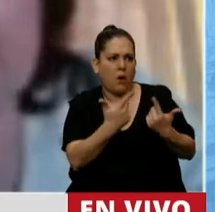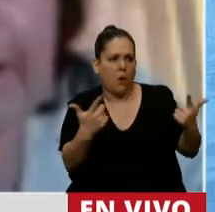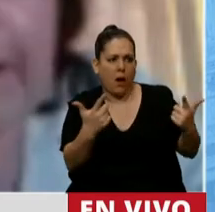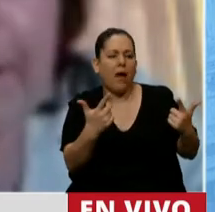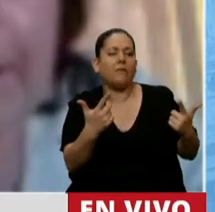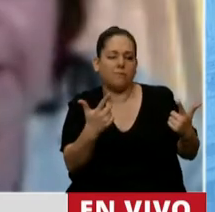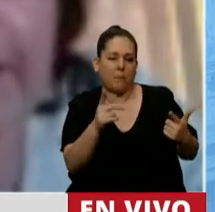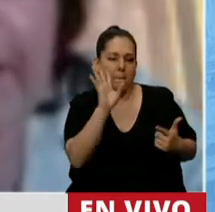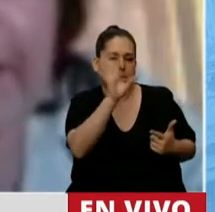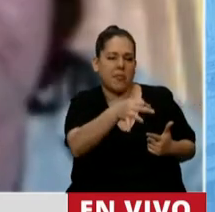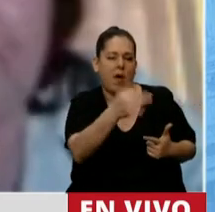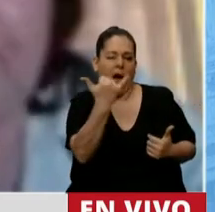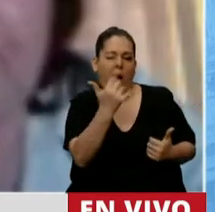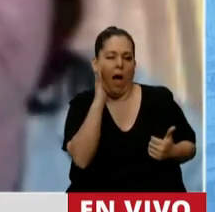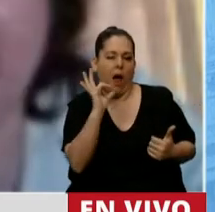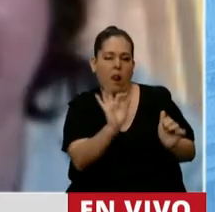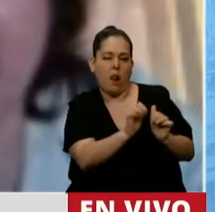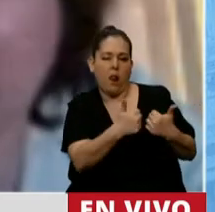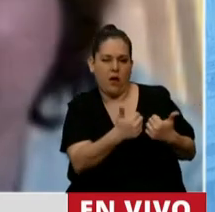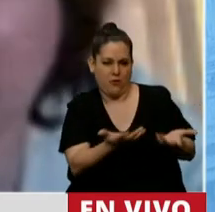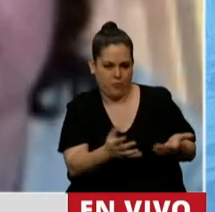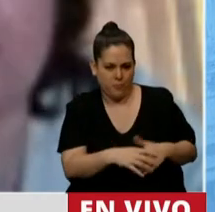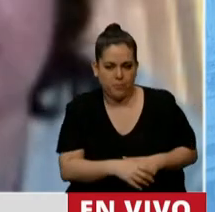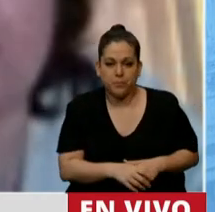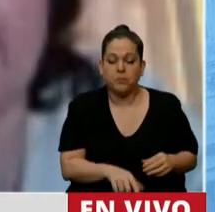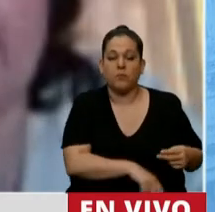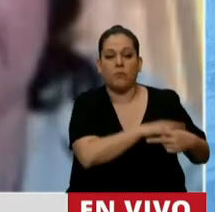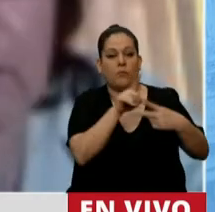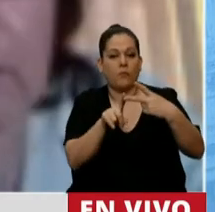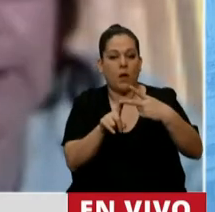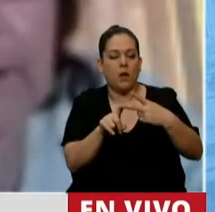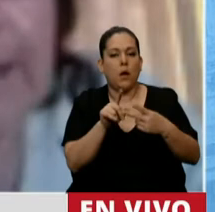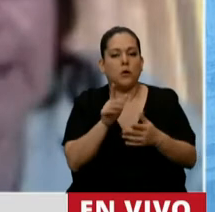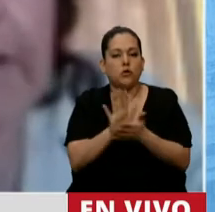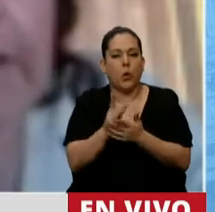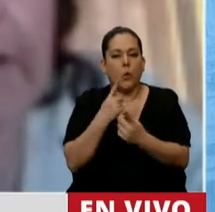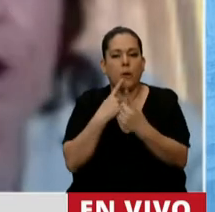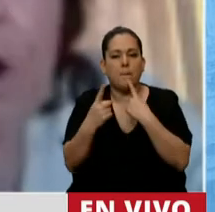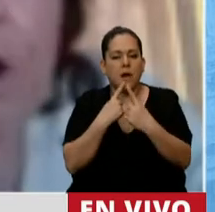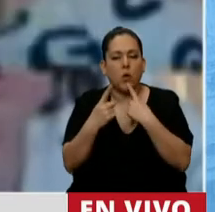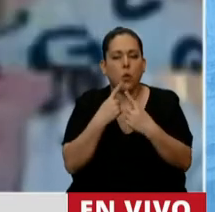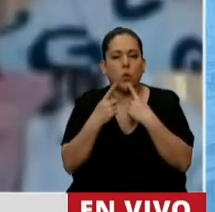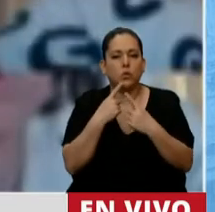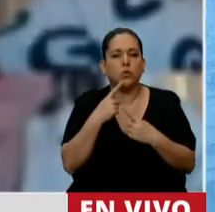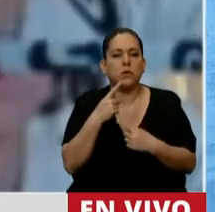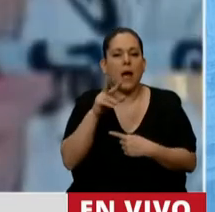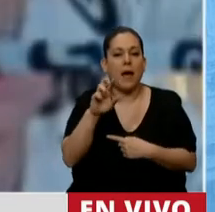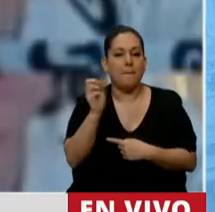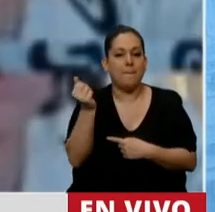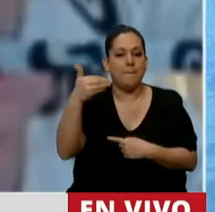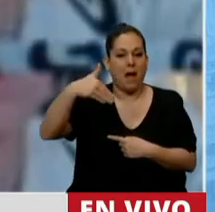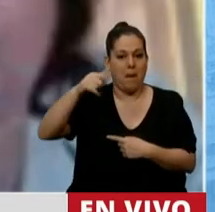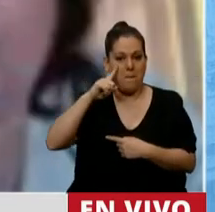esconder. Tampoco recibí respuestas por parte de las preguntas de por qué. Si el PAMI contrató